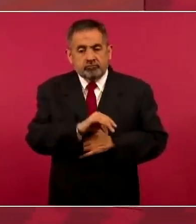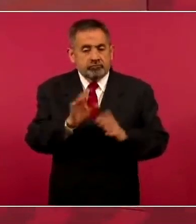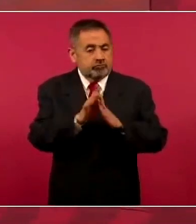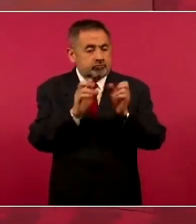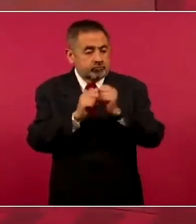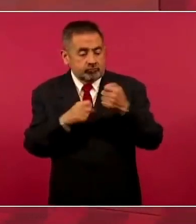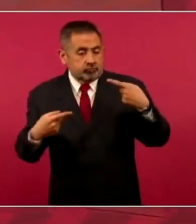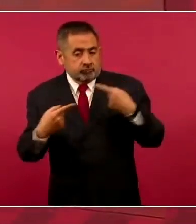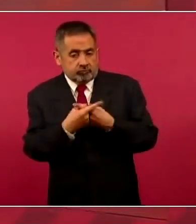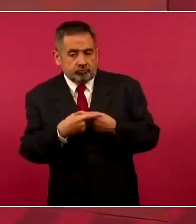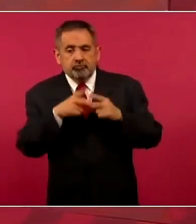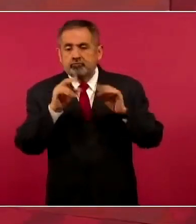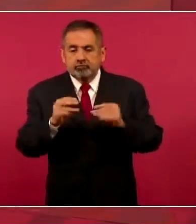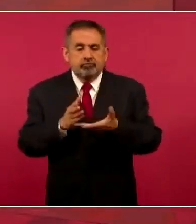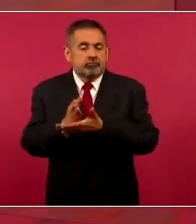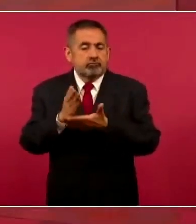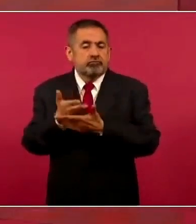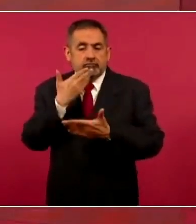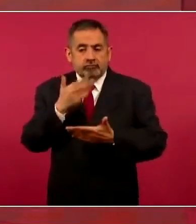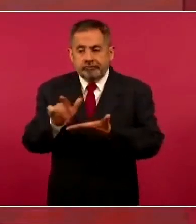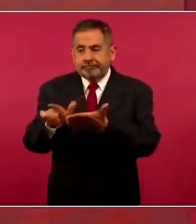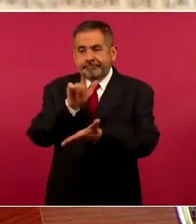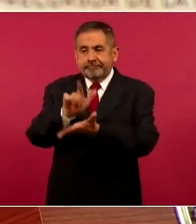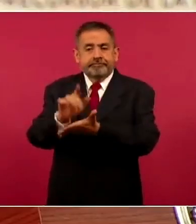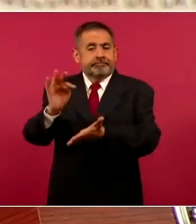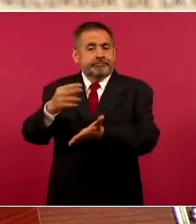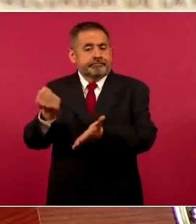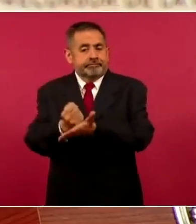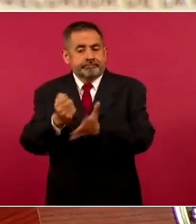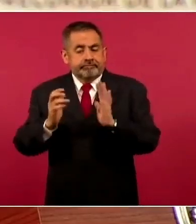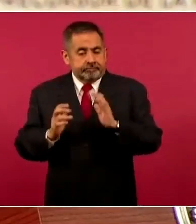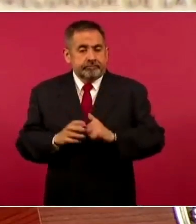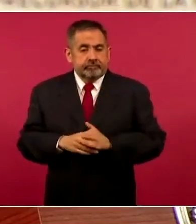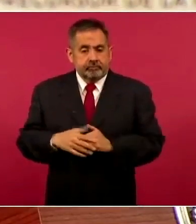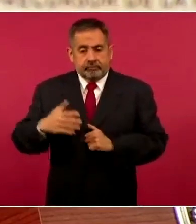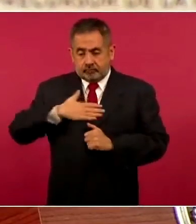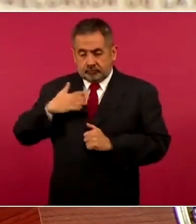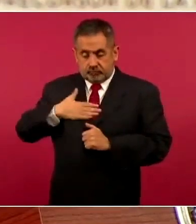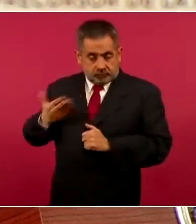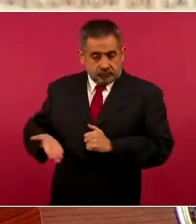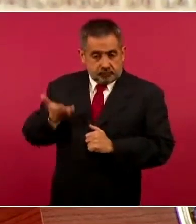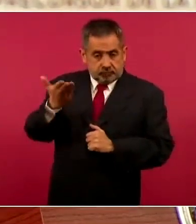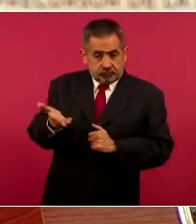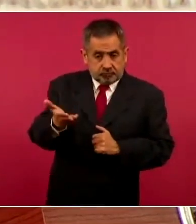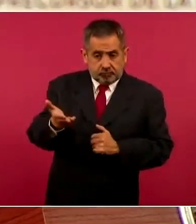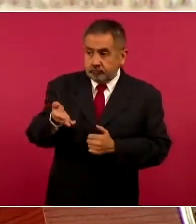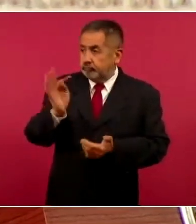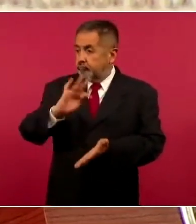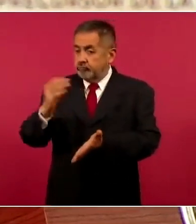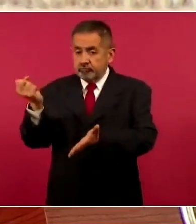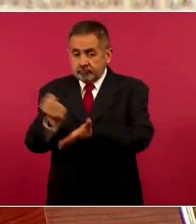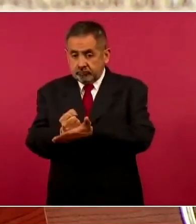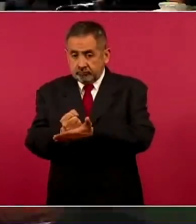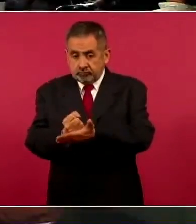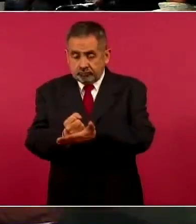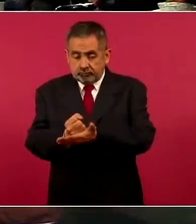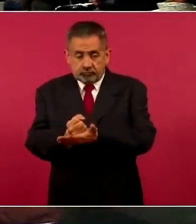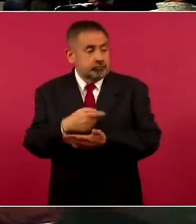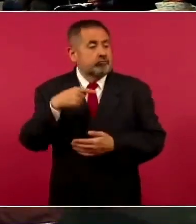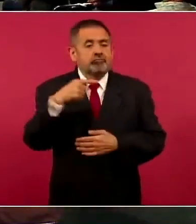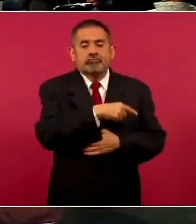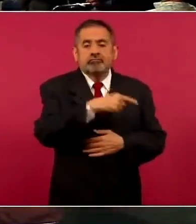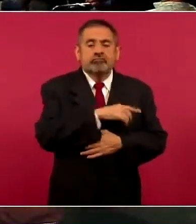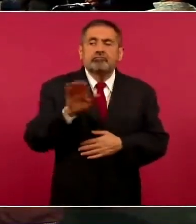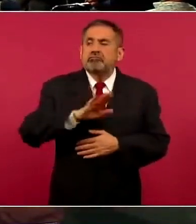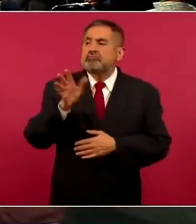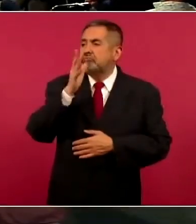la ley en el caso de aprobarse, la que yo voy a presentar. Porque son